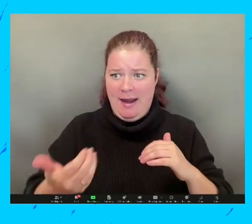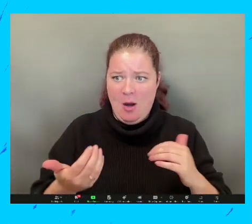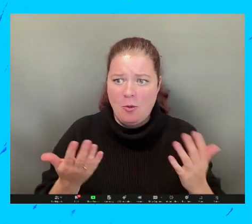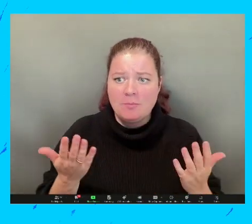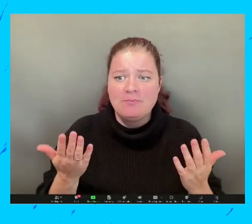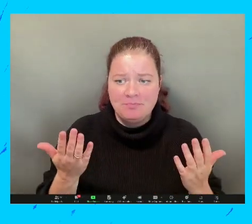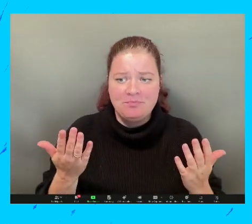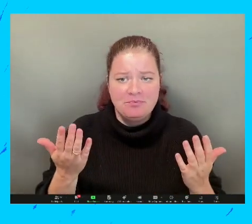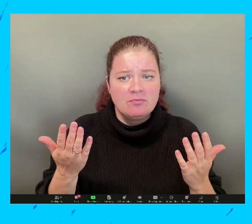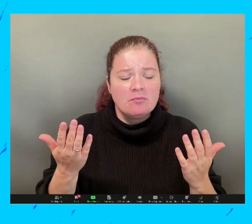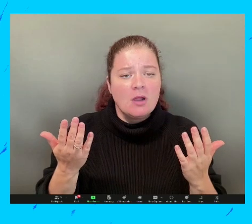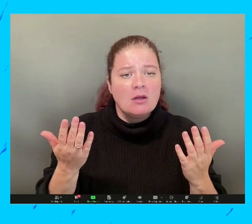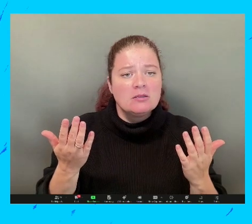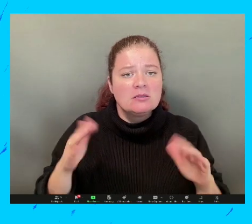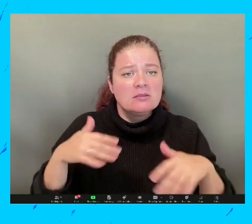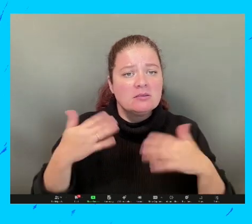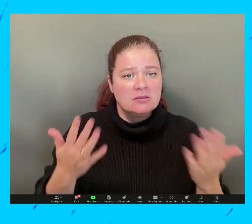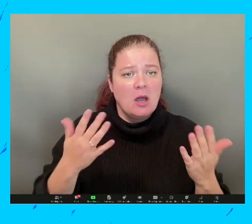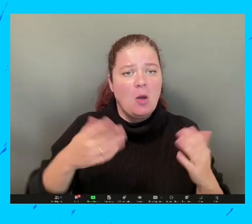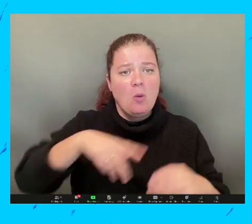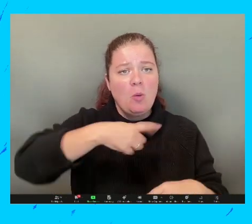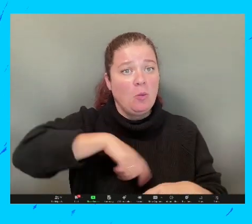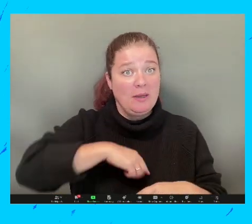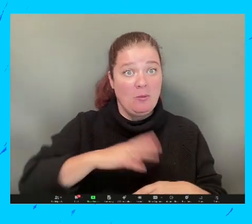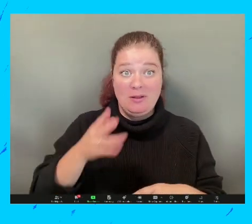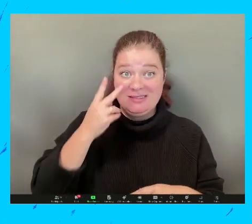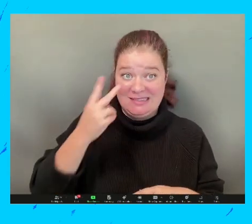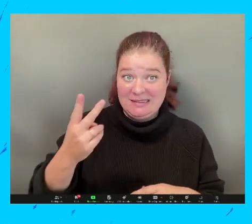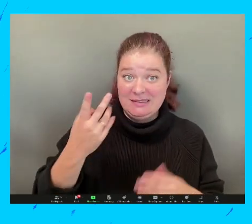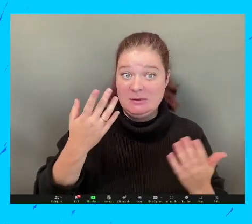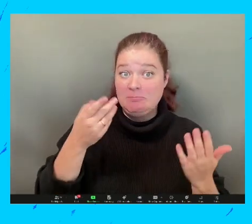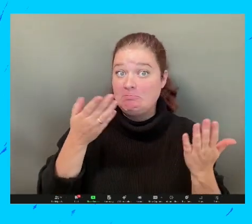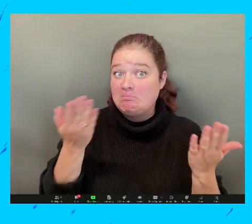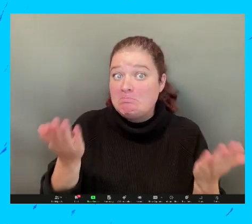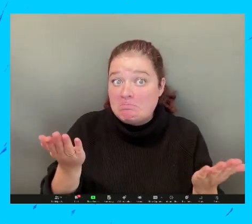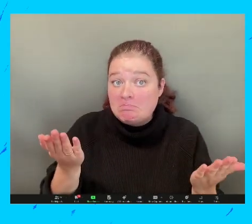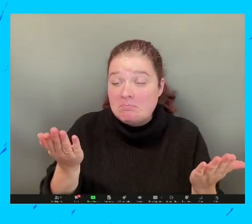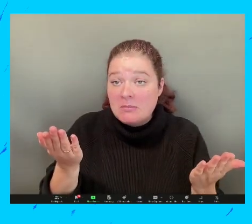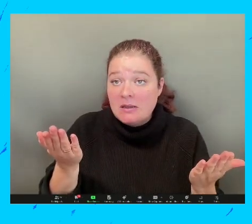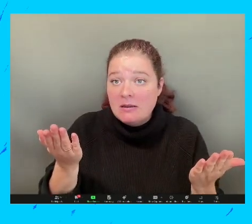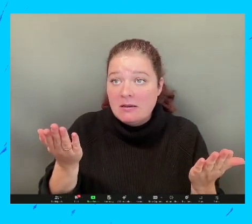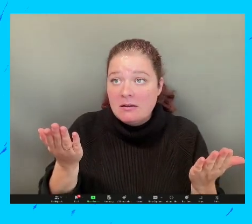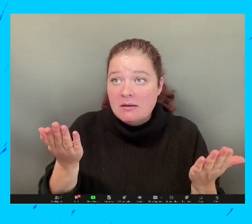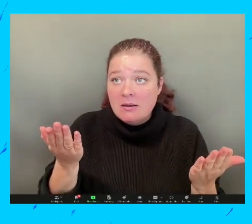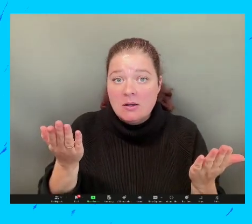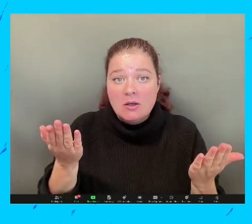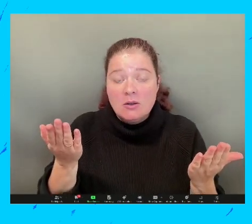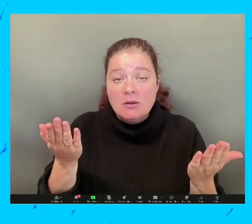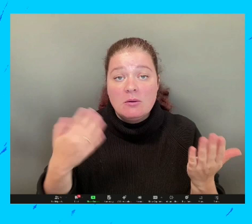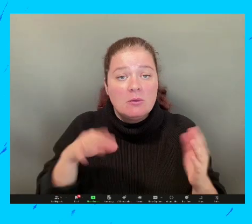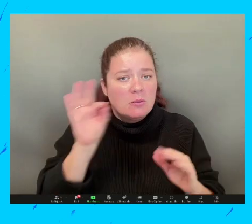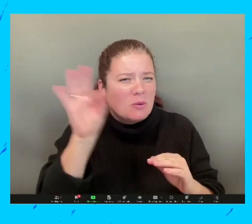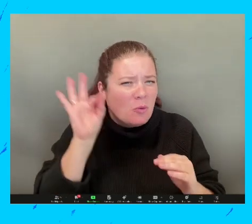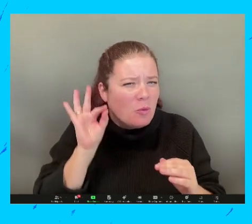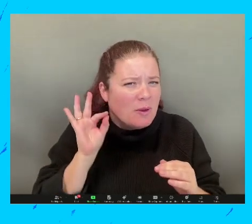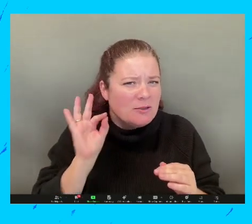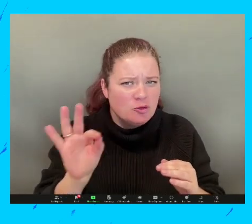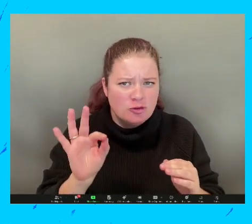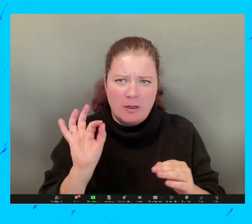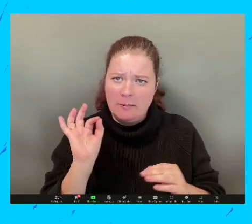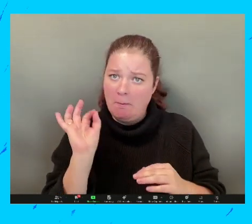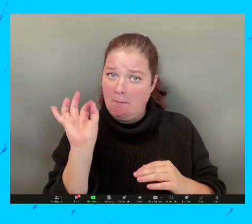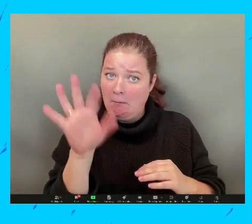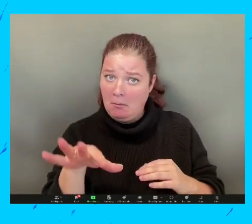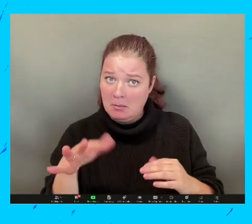hablamos un poco sobre el ámbito local. Y ahora quiero hacer una pregunta para el público y nuestros panelistas. Quisiera